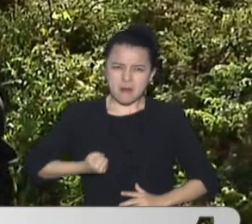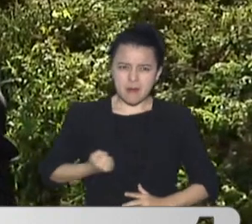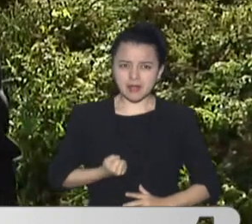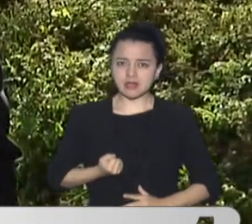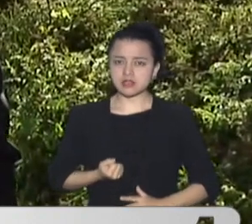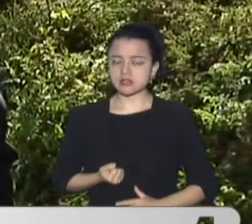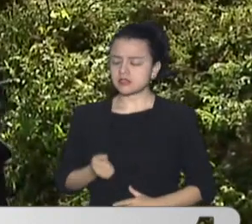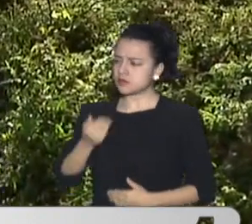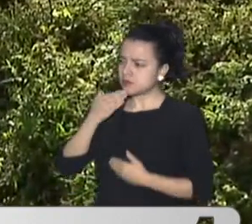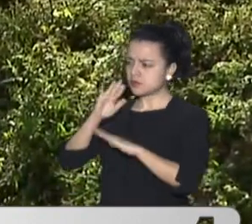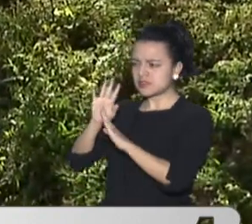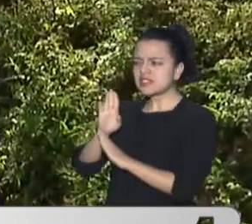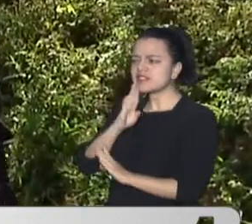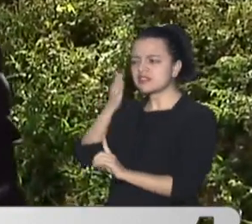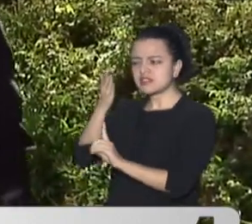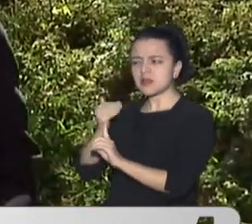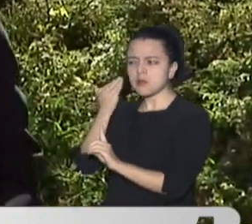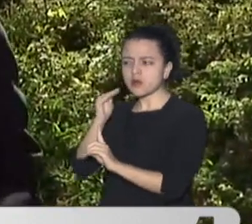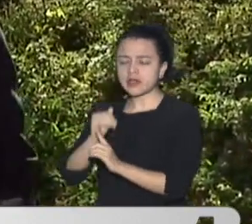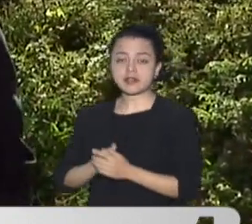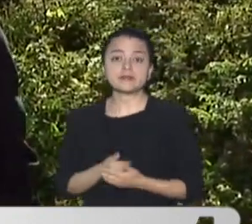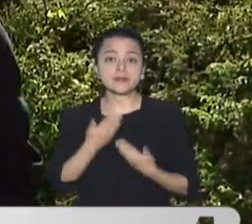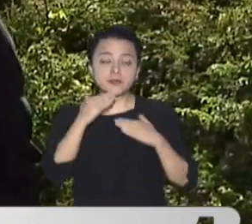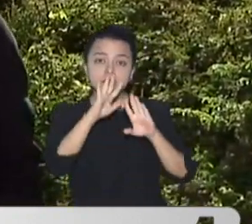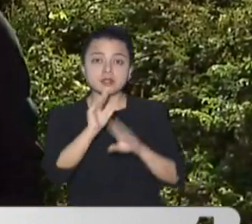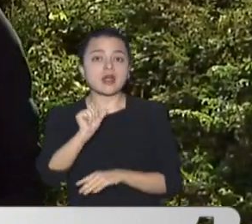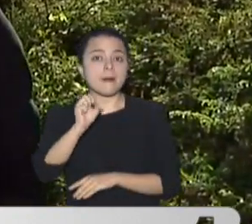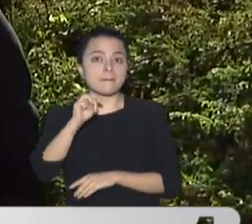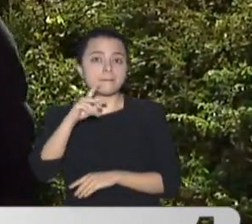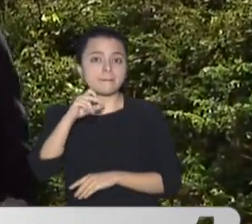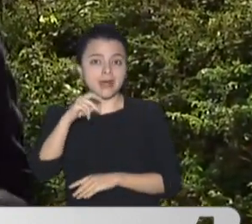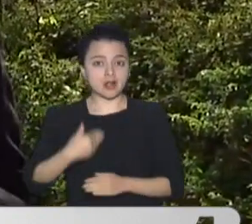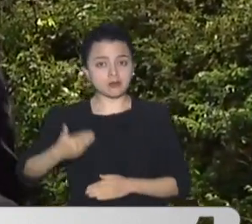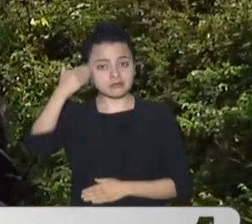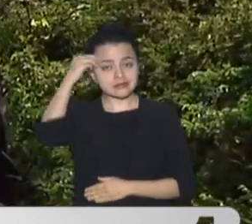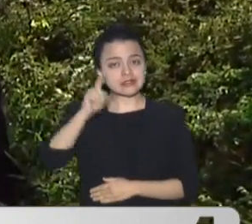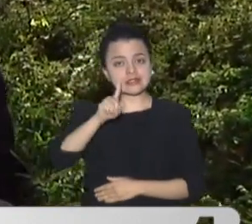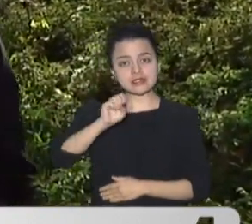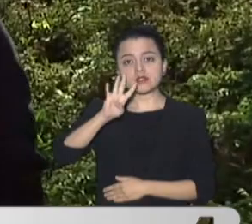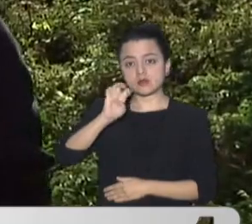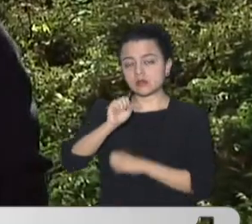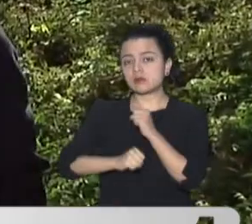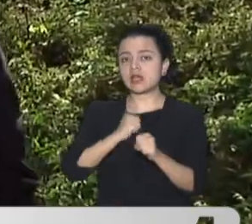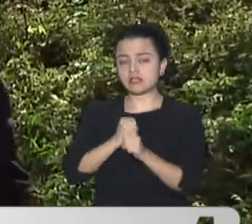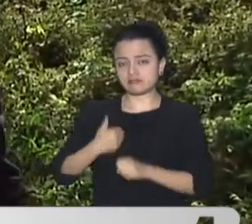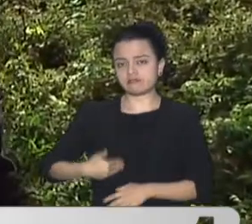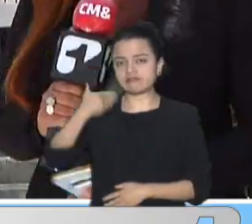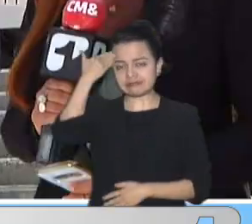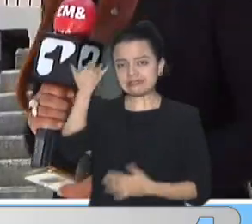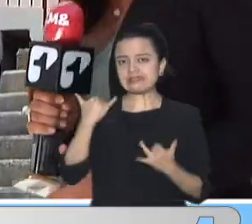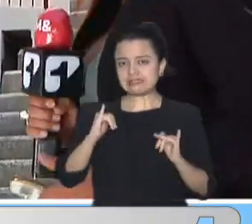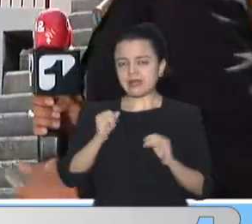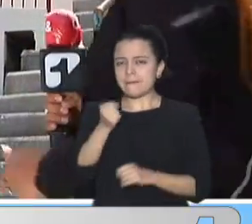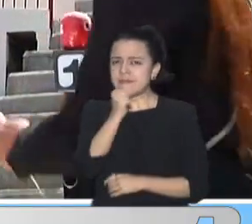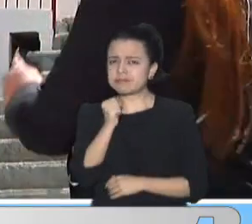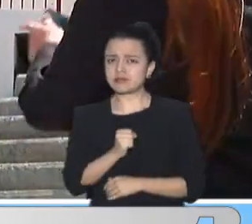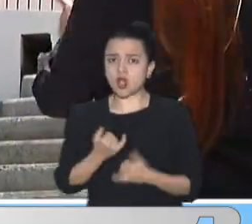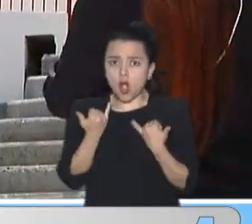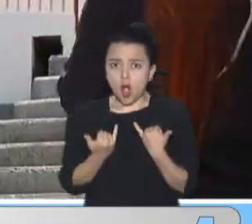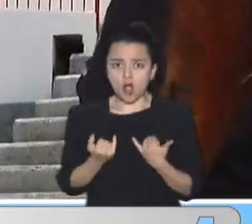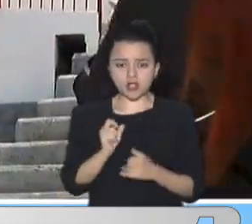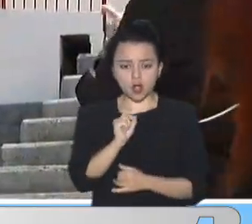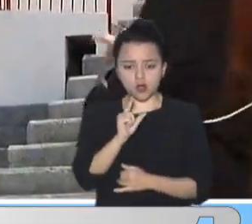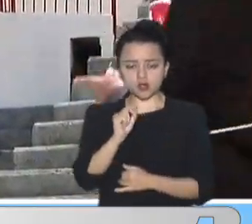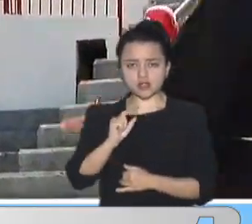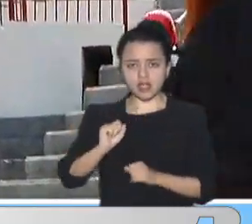Hola Buenos días Se trata de Amparo Díaz De 64 años De adulta mayor Que justamente A esta hora 11 y 20 de la mañana Estamos aquí